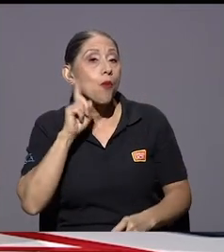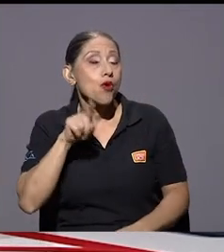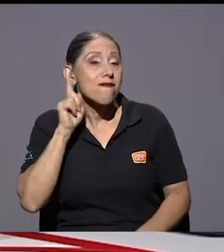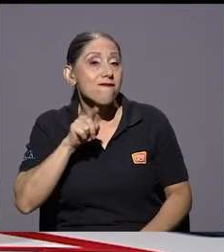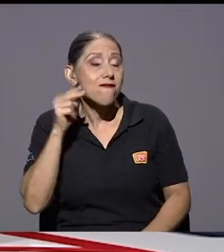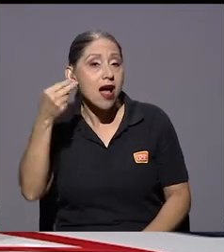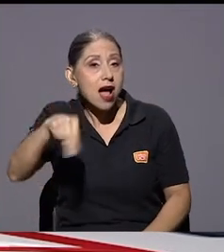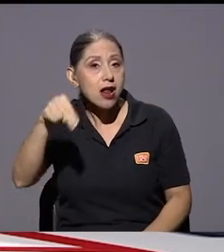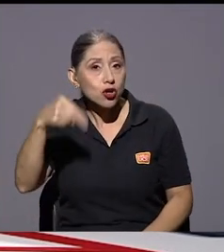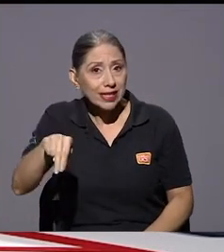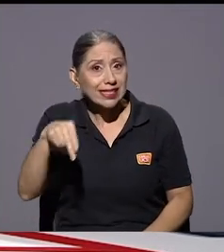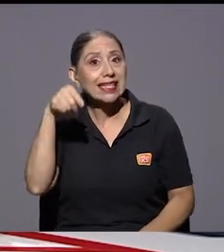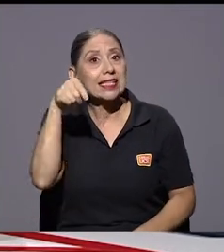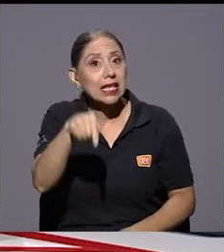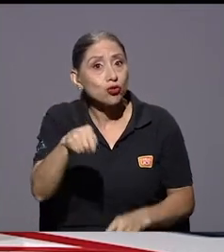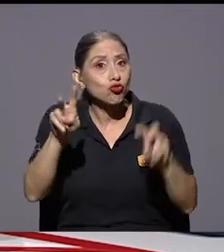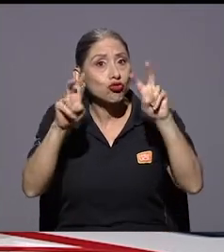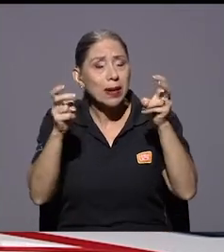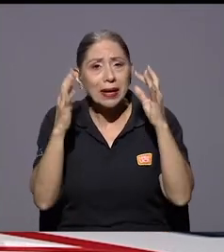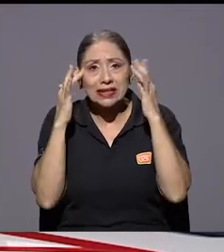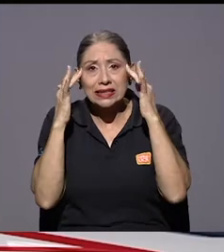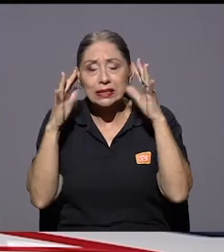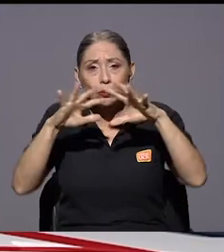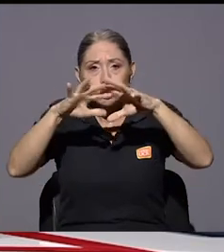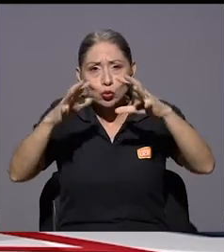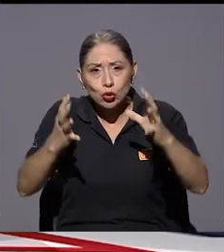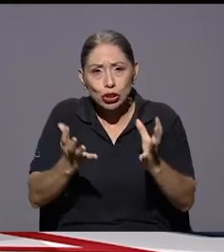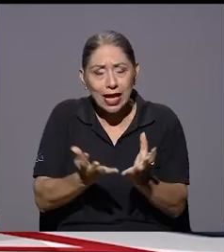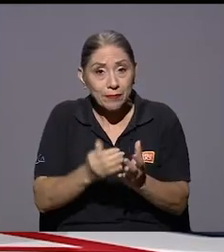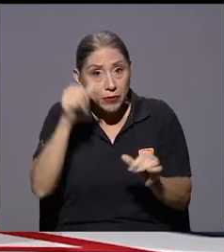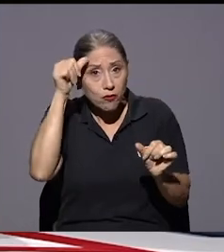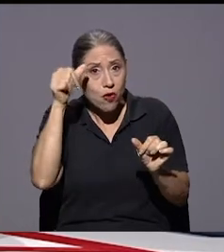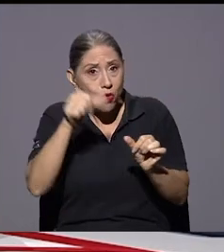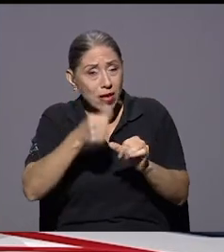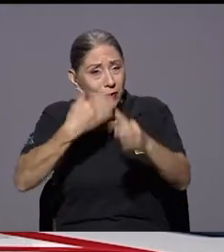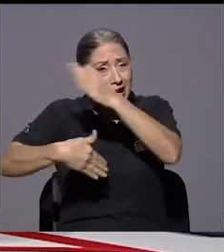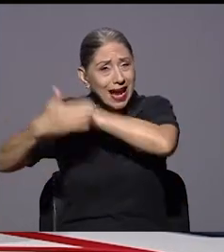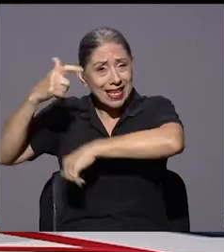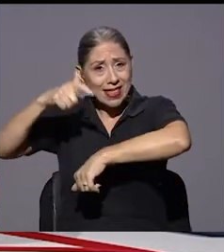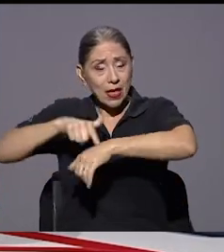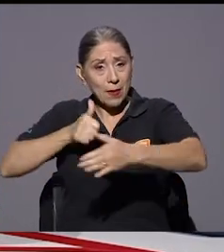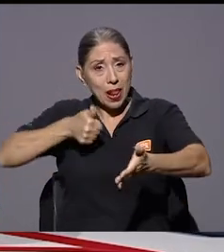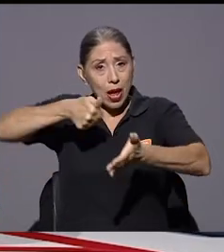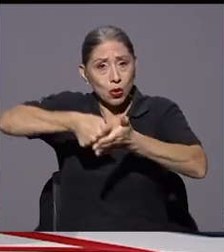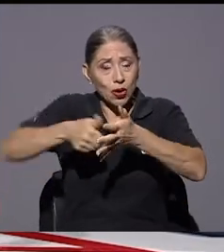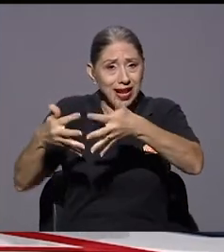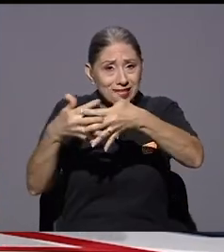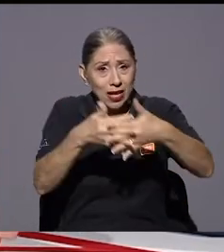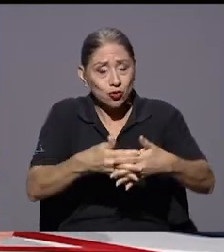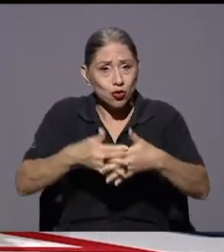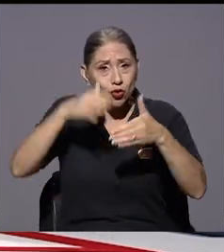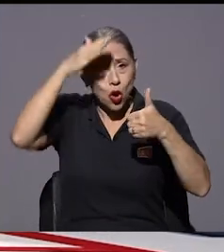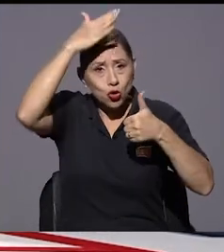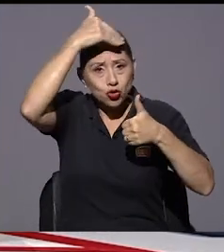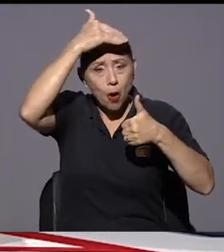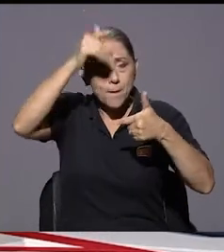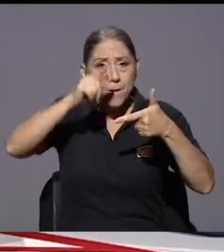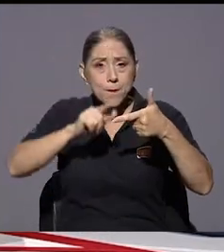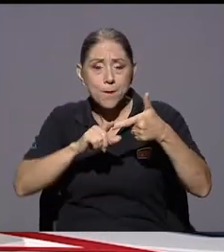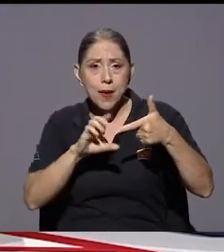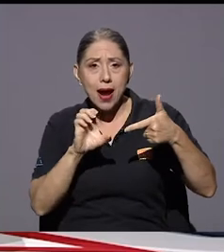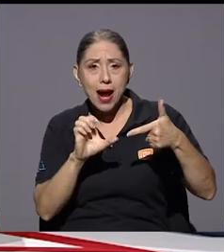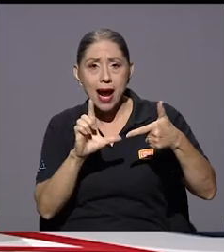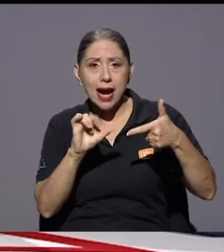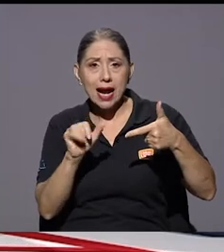falsas son una preocupación mundial podemos recordar sobre todo aquella etapa electoral en Estados Unidos Trump-Clinton,